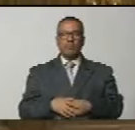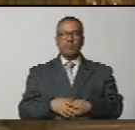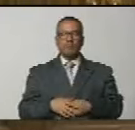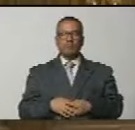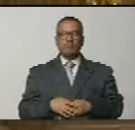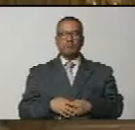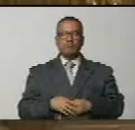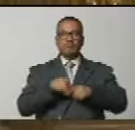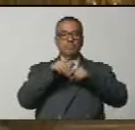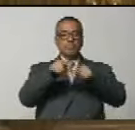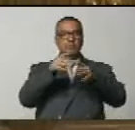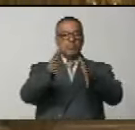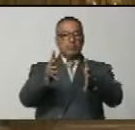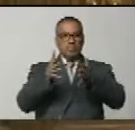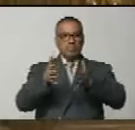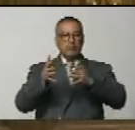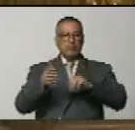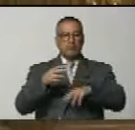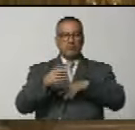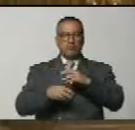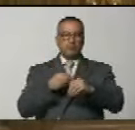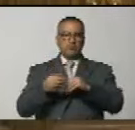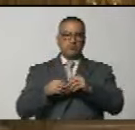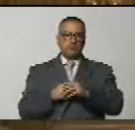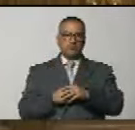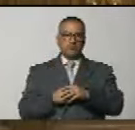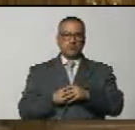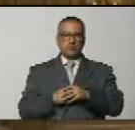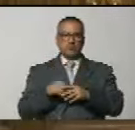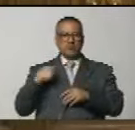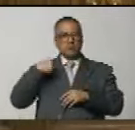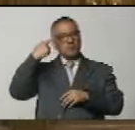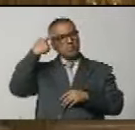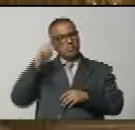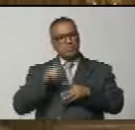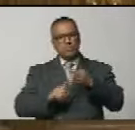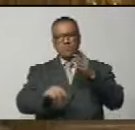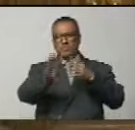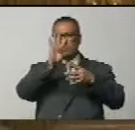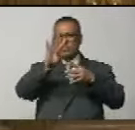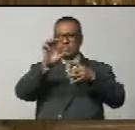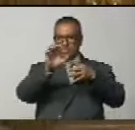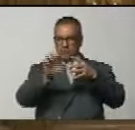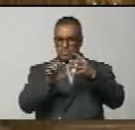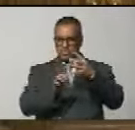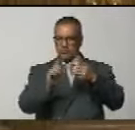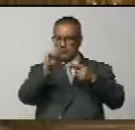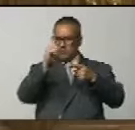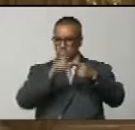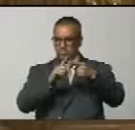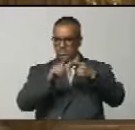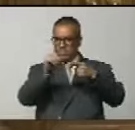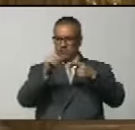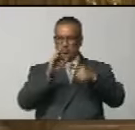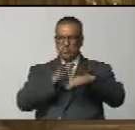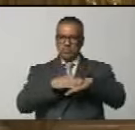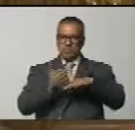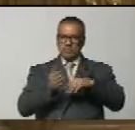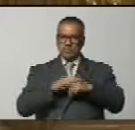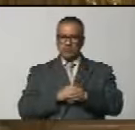Esta victoria tiene que ver, a mi juicio, con cuatro elementos. En primer lugar, porque